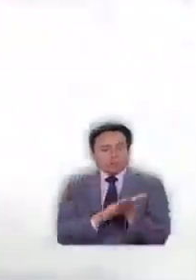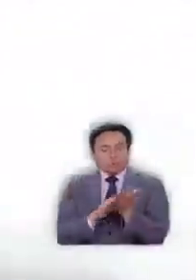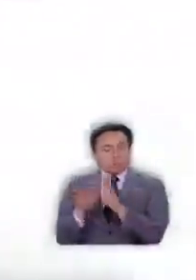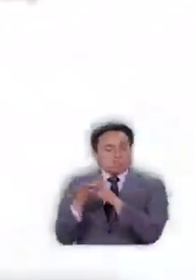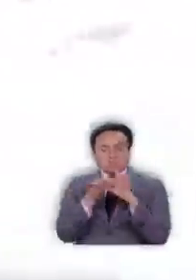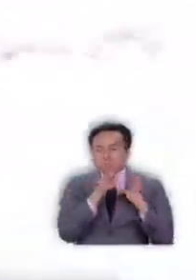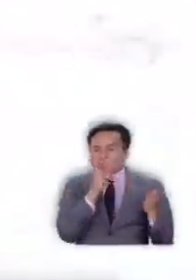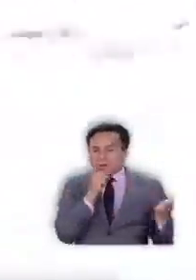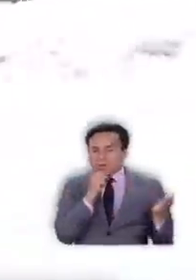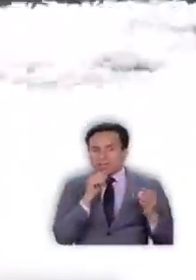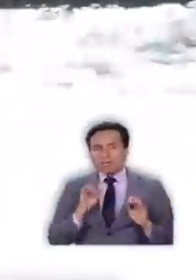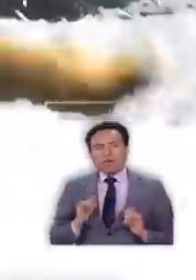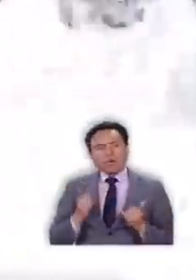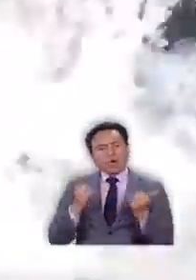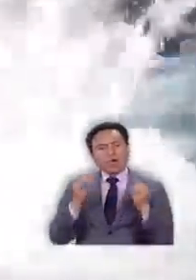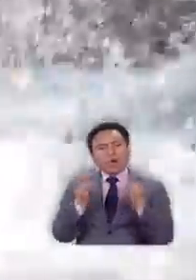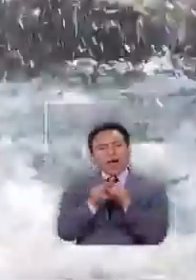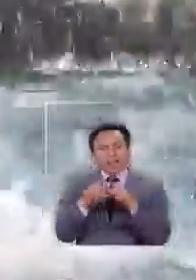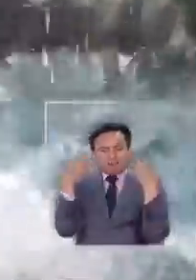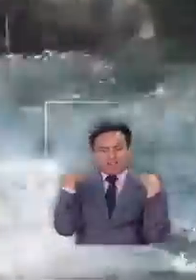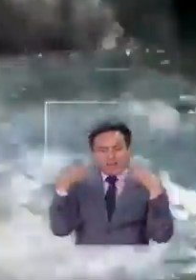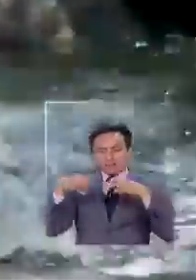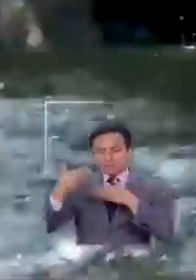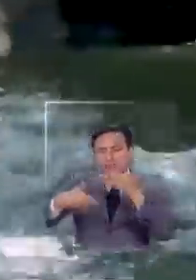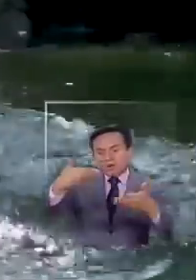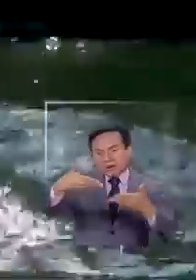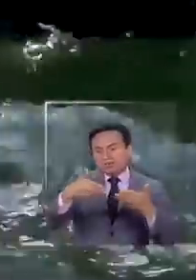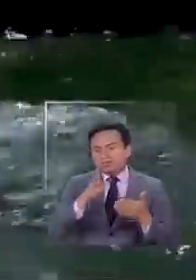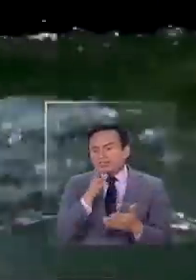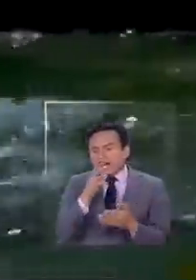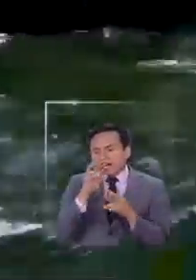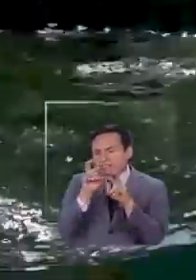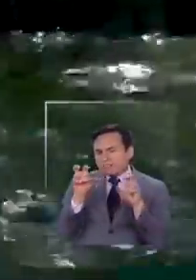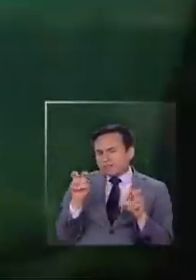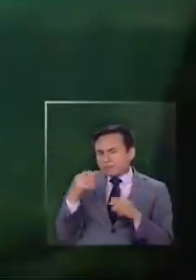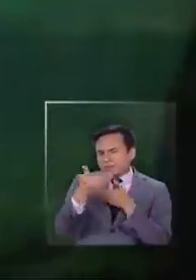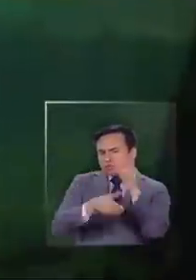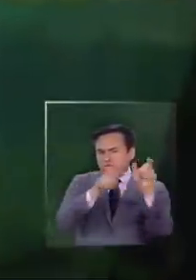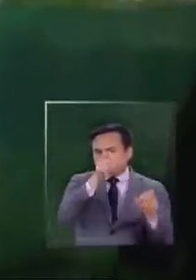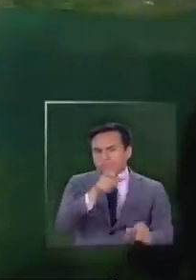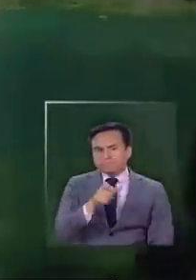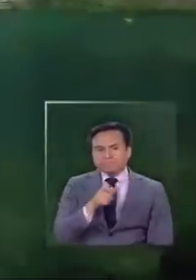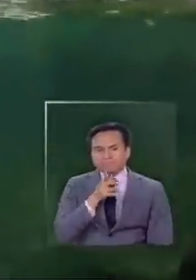animales jueguen un papel en la transmisión de este virus a personas